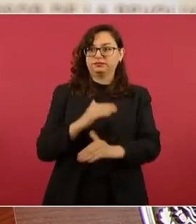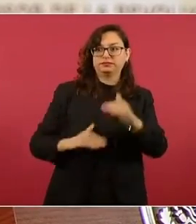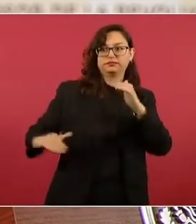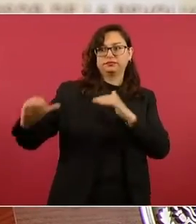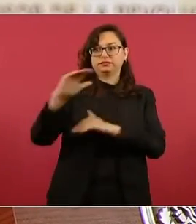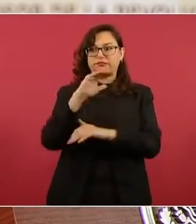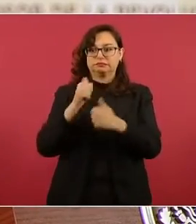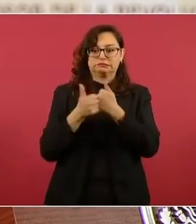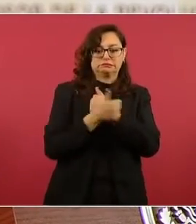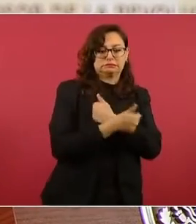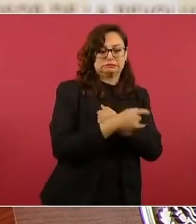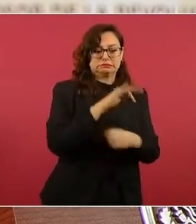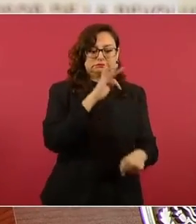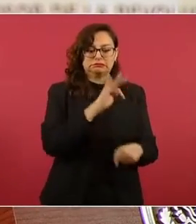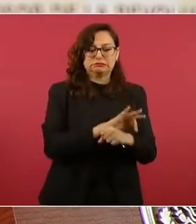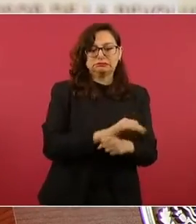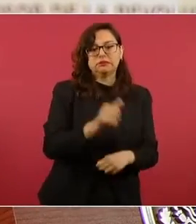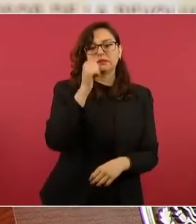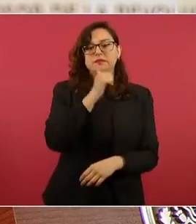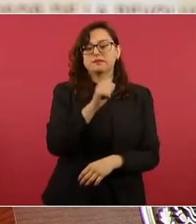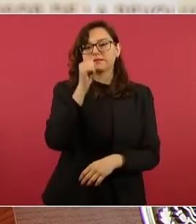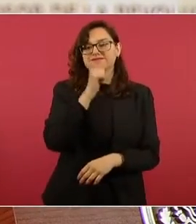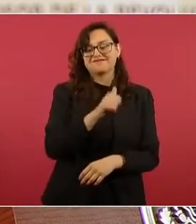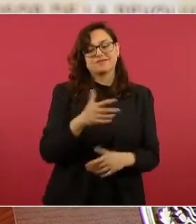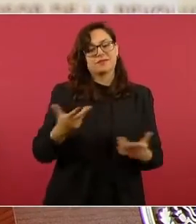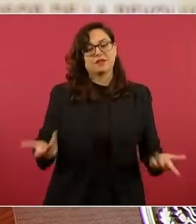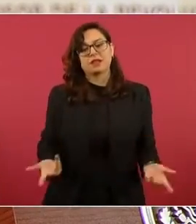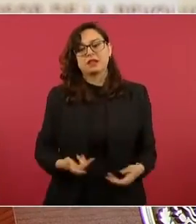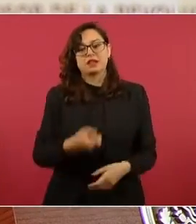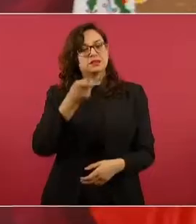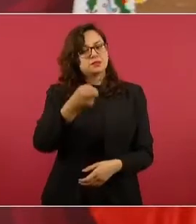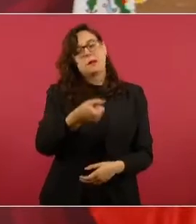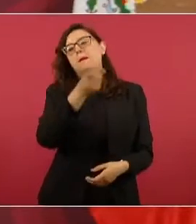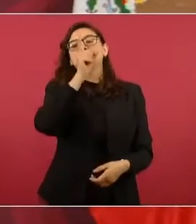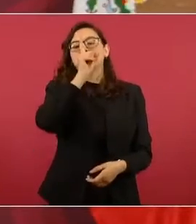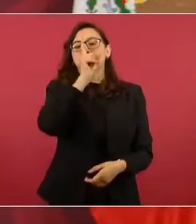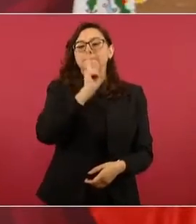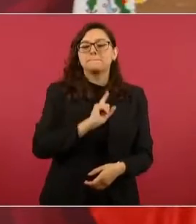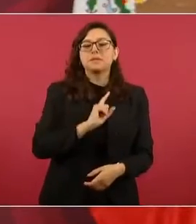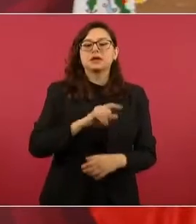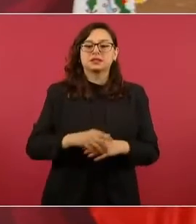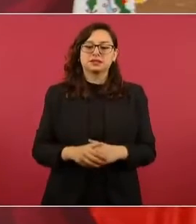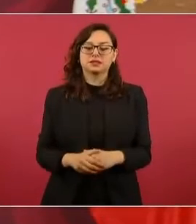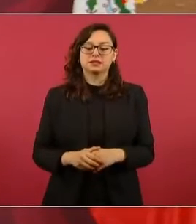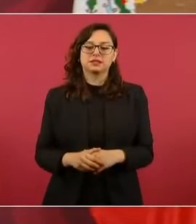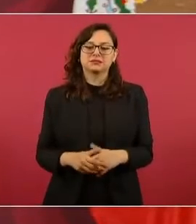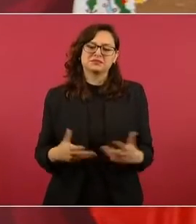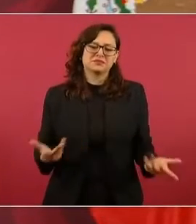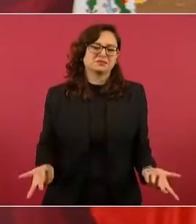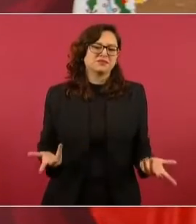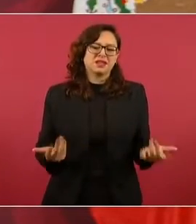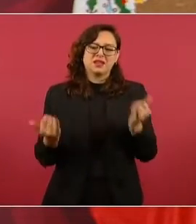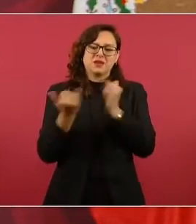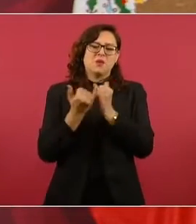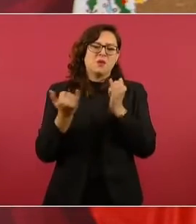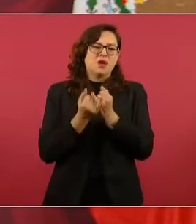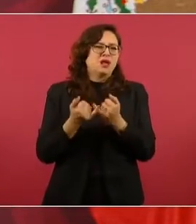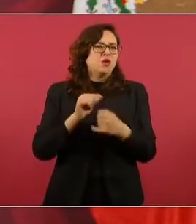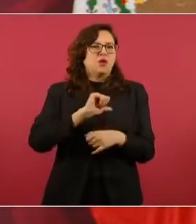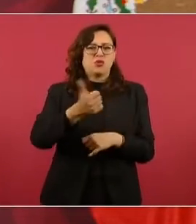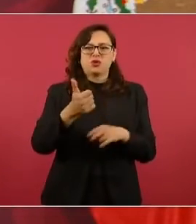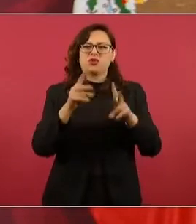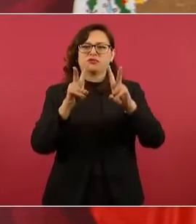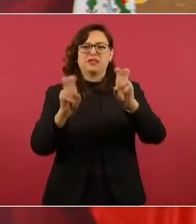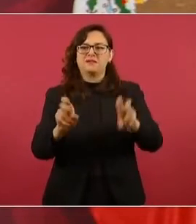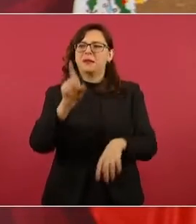pues no es cierto, son como las grandes mentiras de las que aquí se han